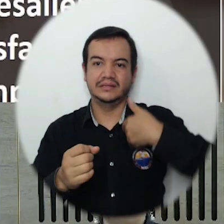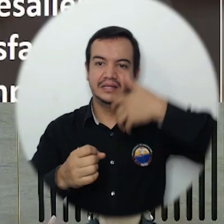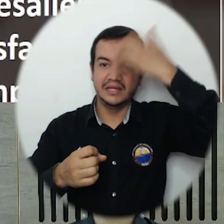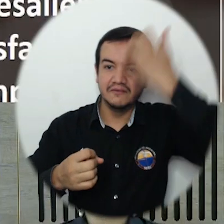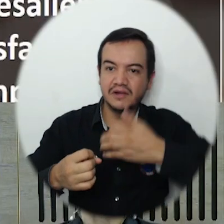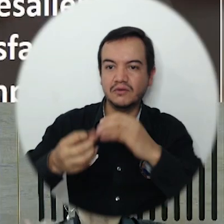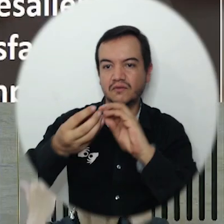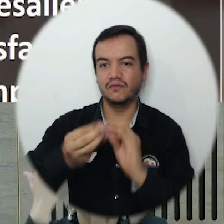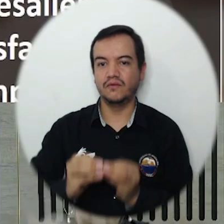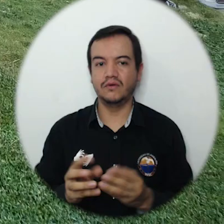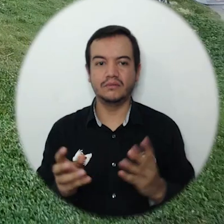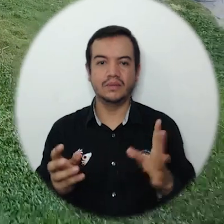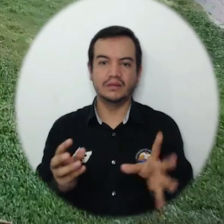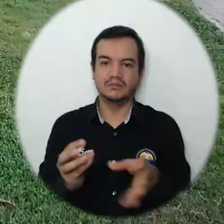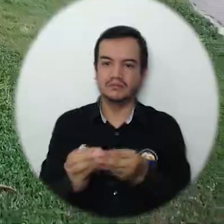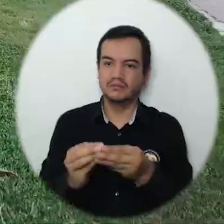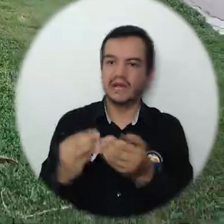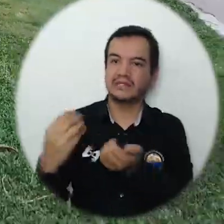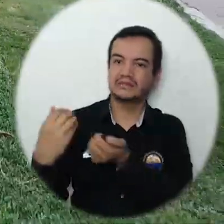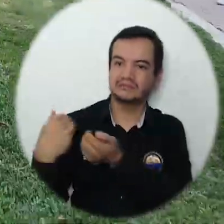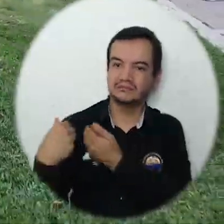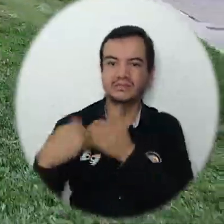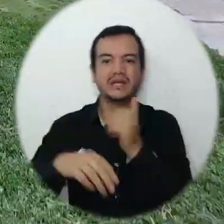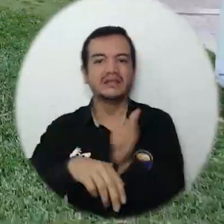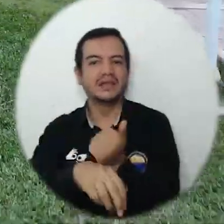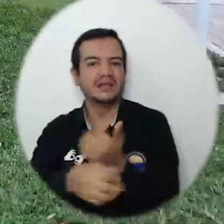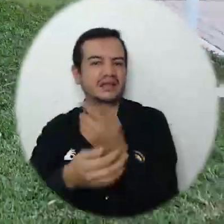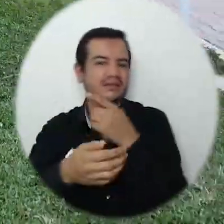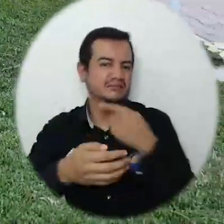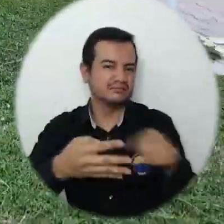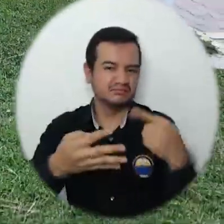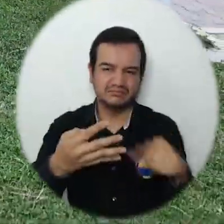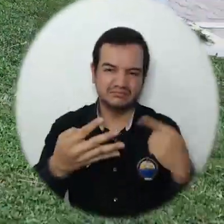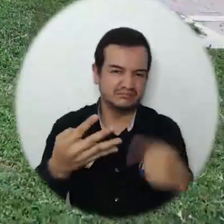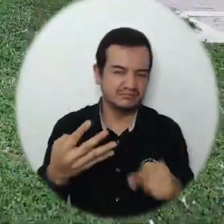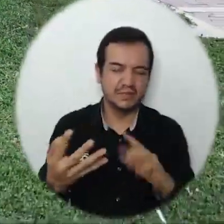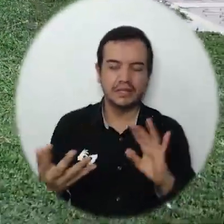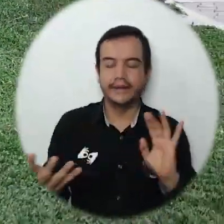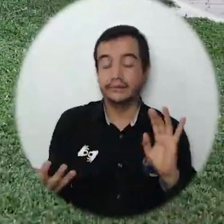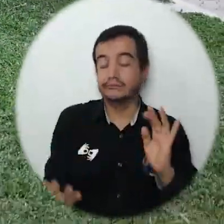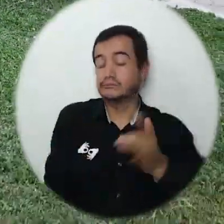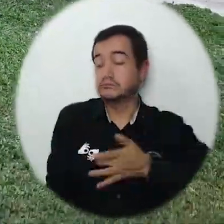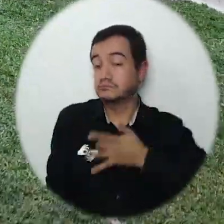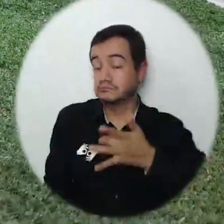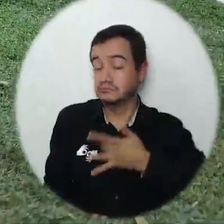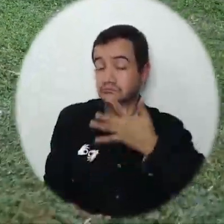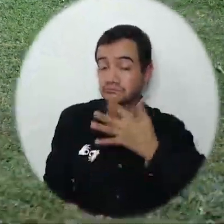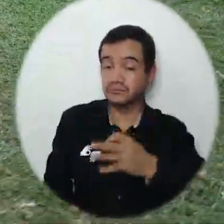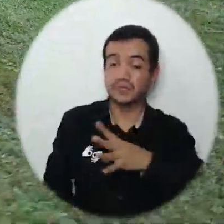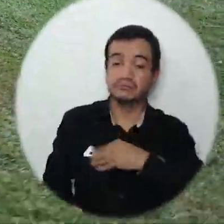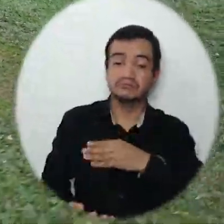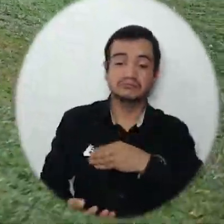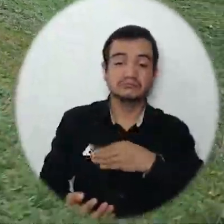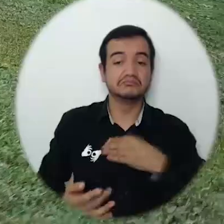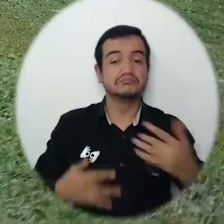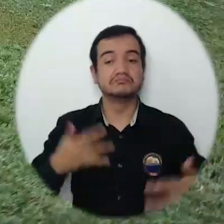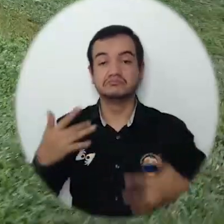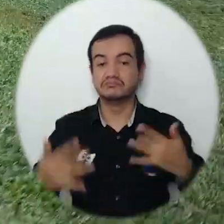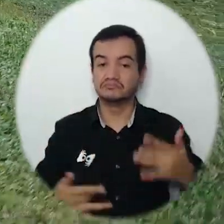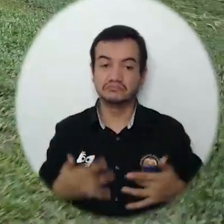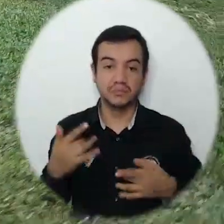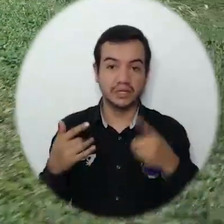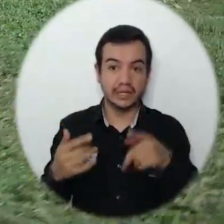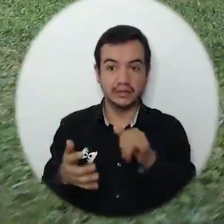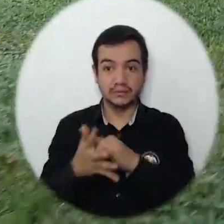evaluación, digamos en sus compromisos académicos de aprendizaje. Entonces pues muy contentos con que